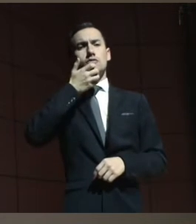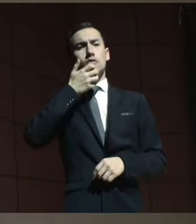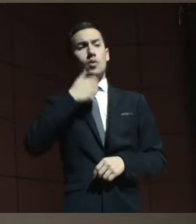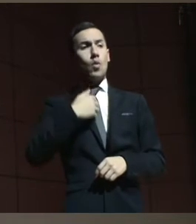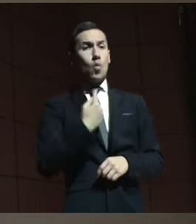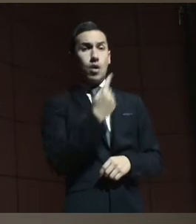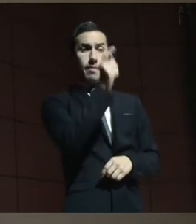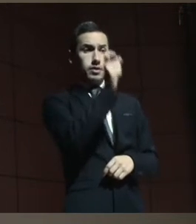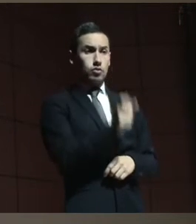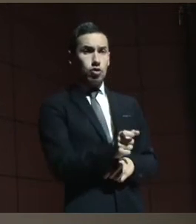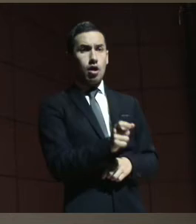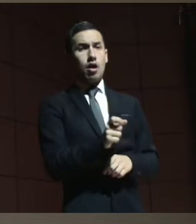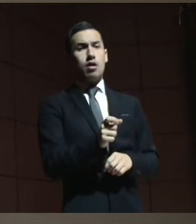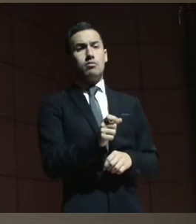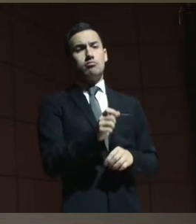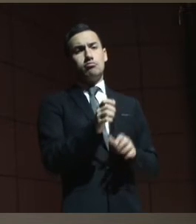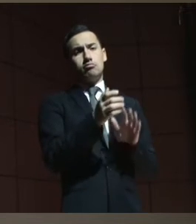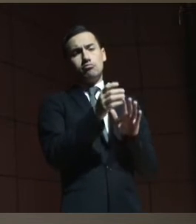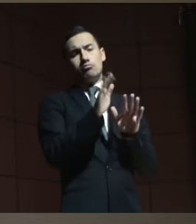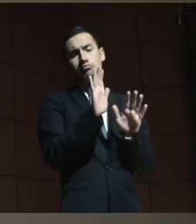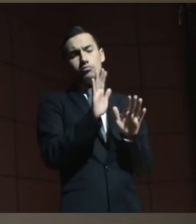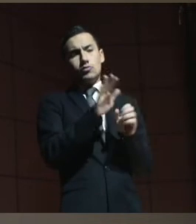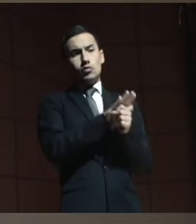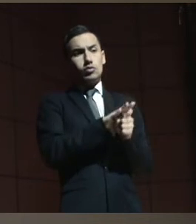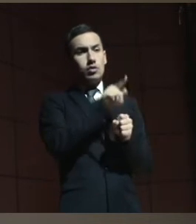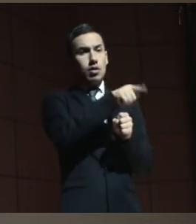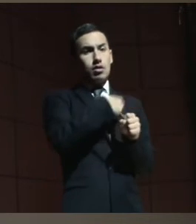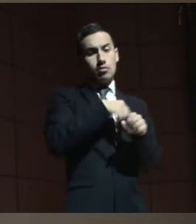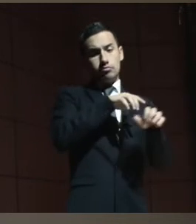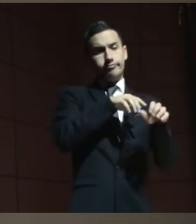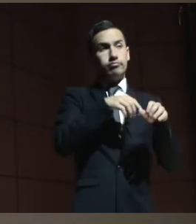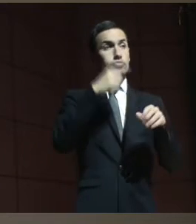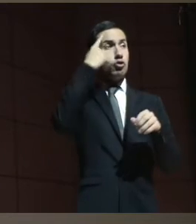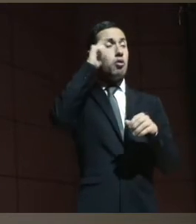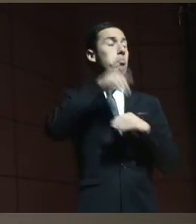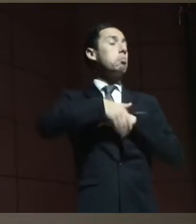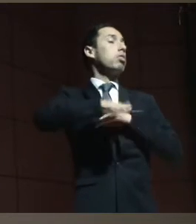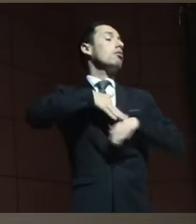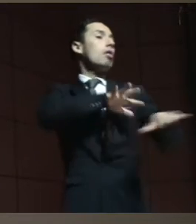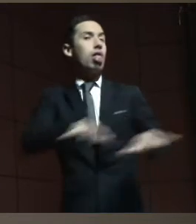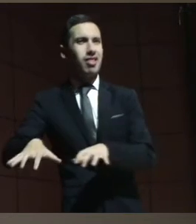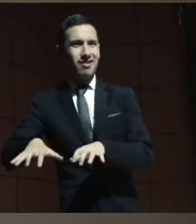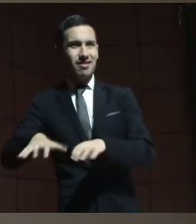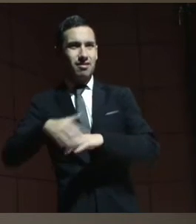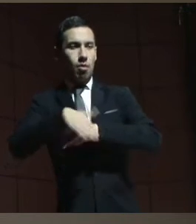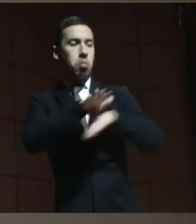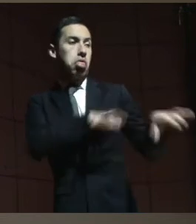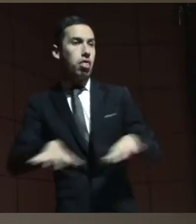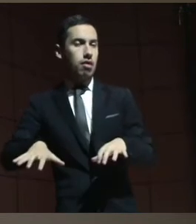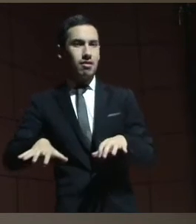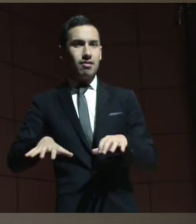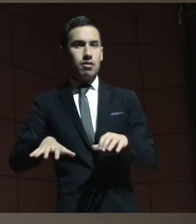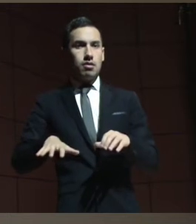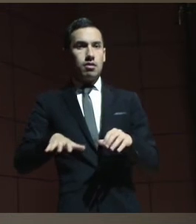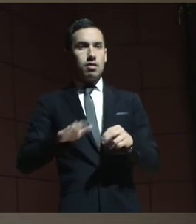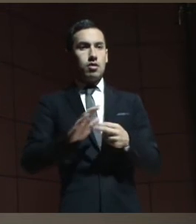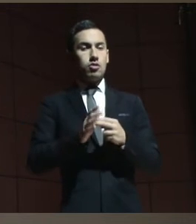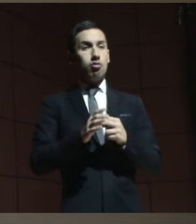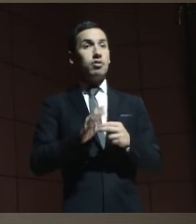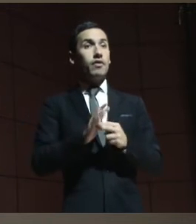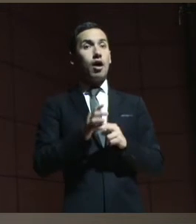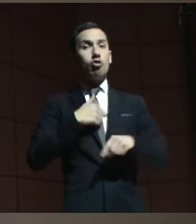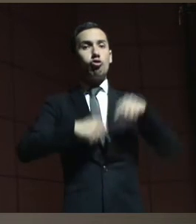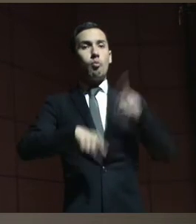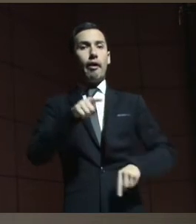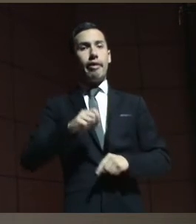persona es determinada cosa, hace determinada cosa y sobre todo tiene limitación en el ejercicio de sus